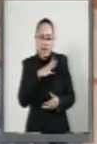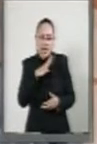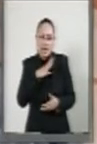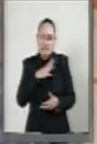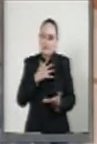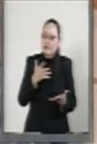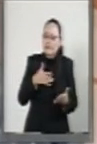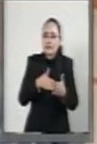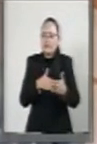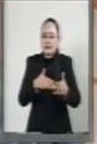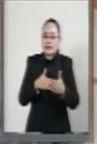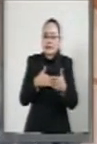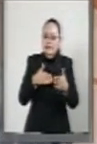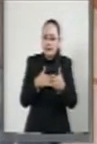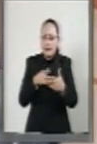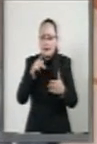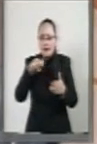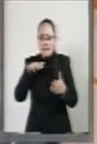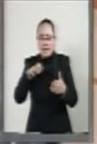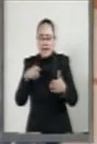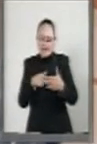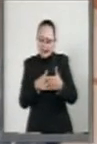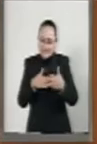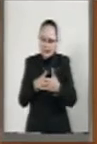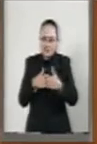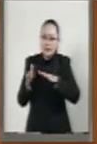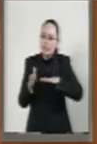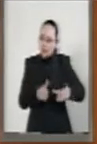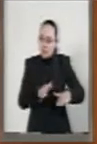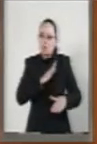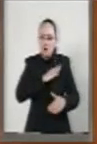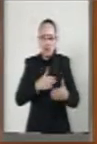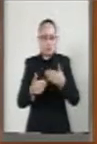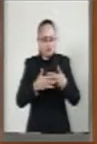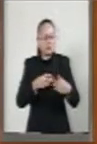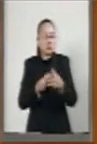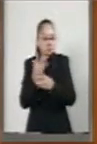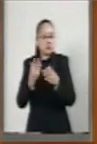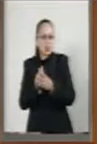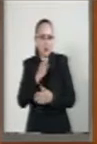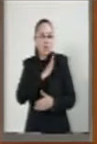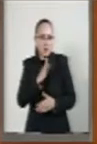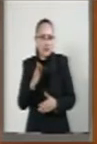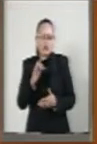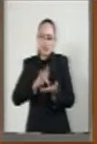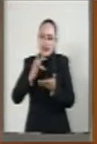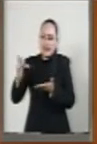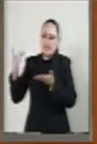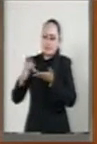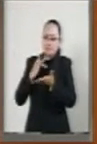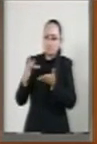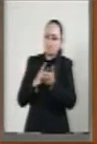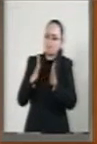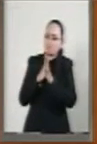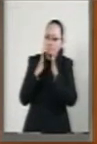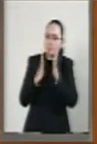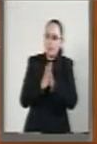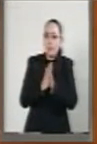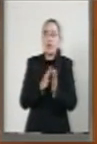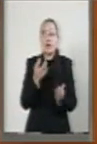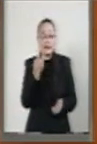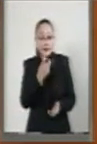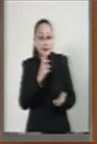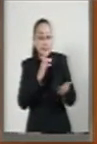que impedía a Pemex estar a la vanguardia, gracias a todos los que en ella contribuyeron. Y gracias a esta